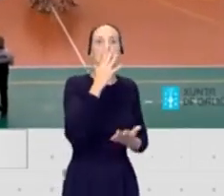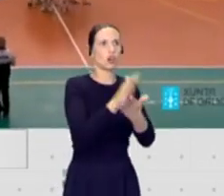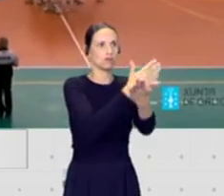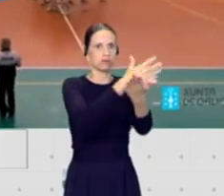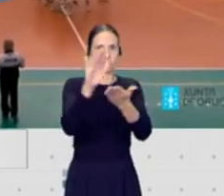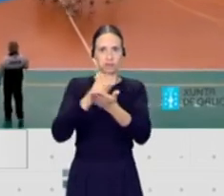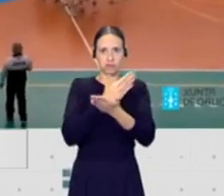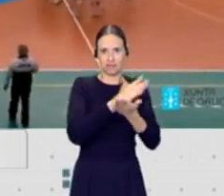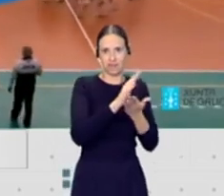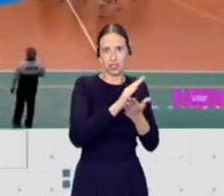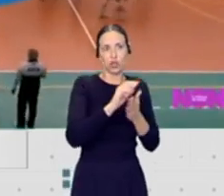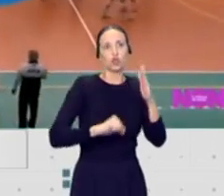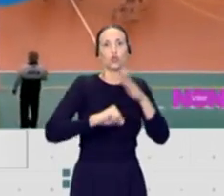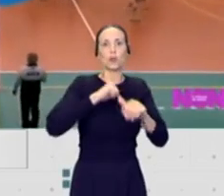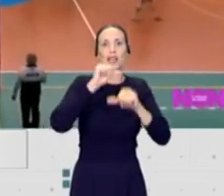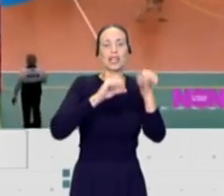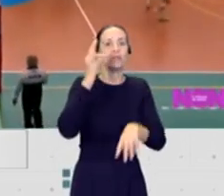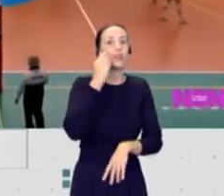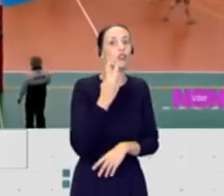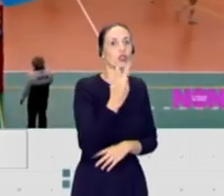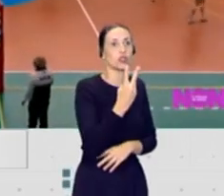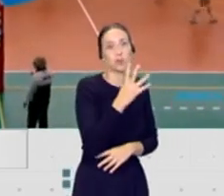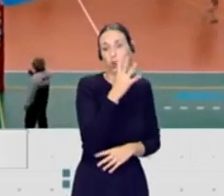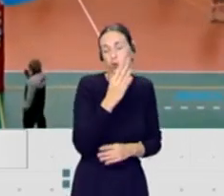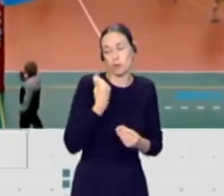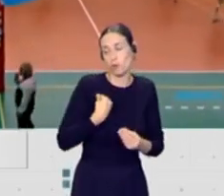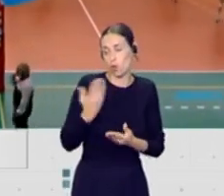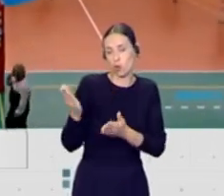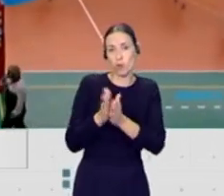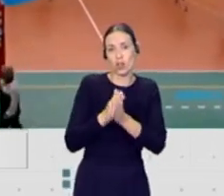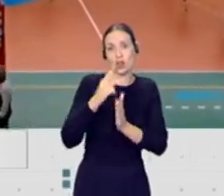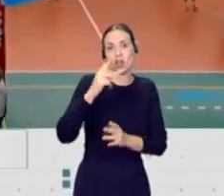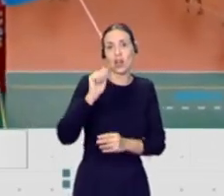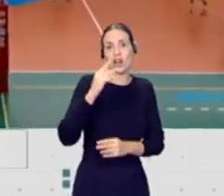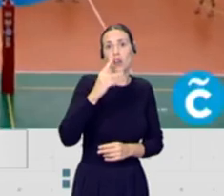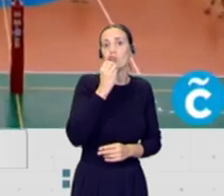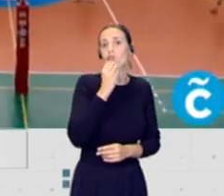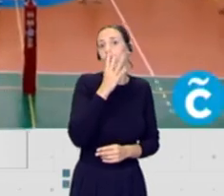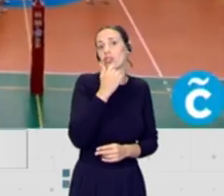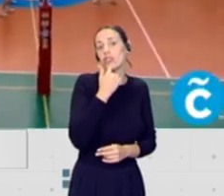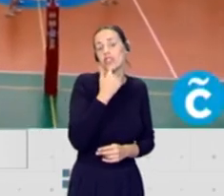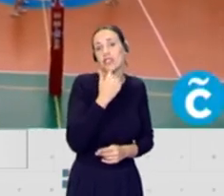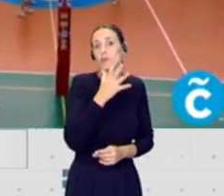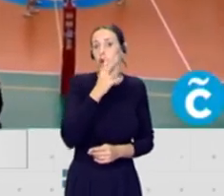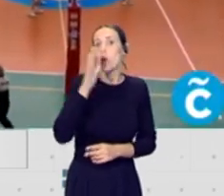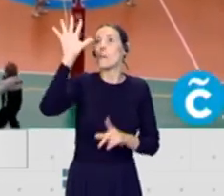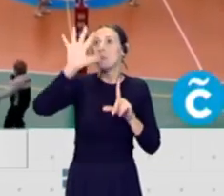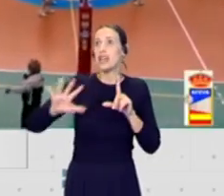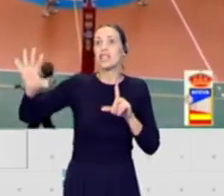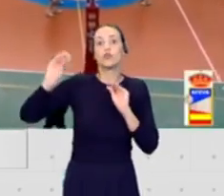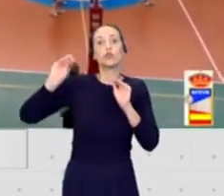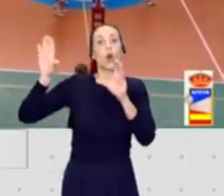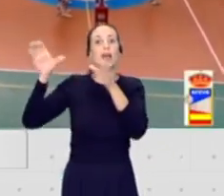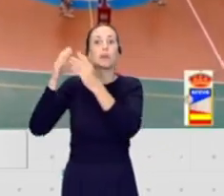y es básicamente, lo que dice Caco, por los desplazamientos de los equipos peninsulares. Yo quiero entender